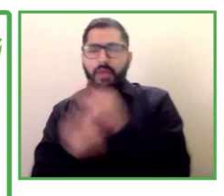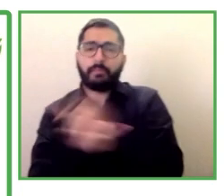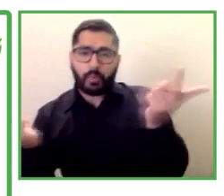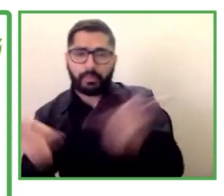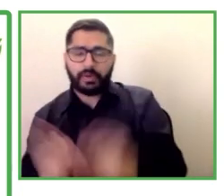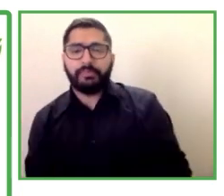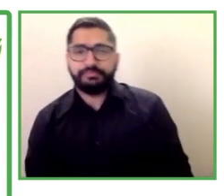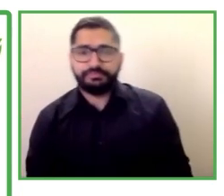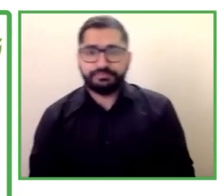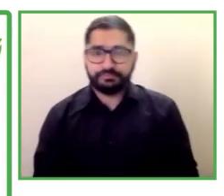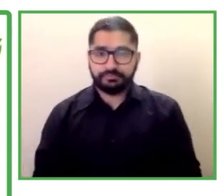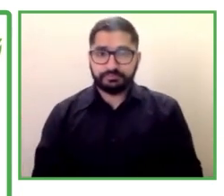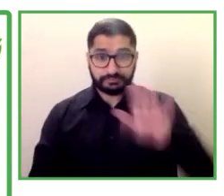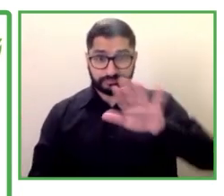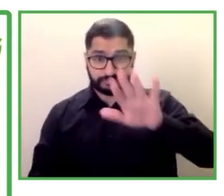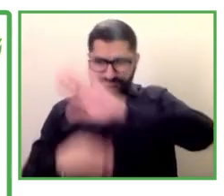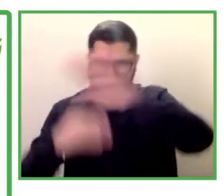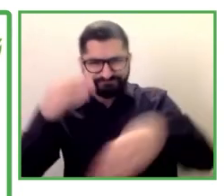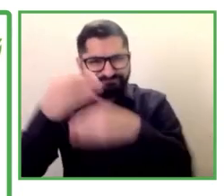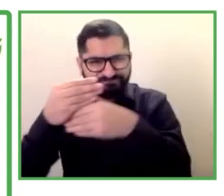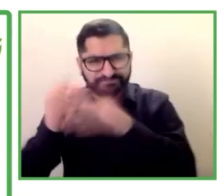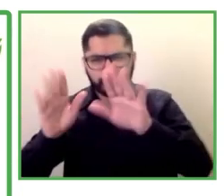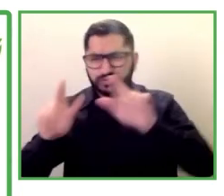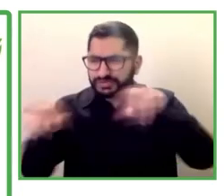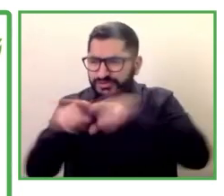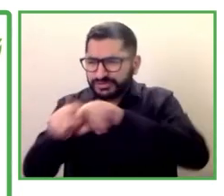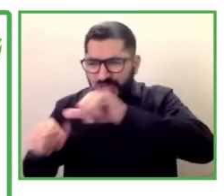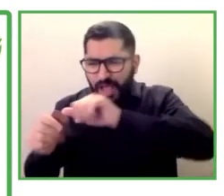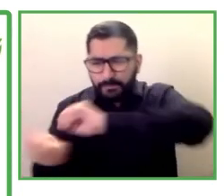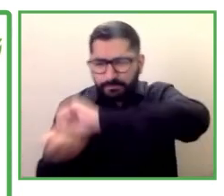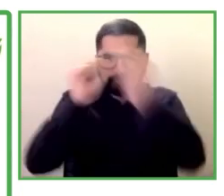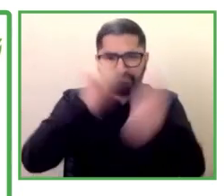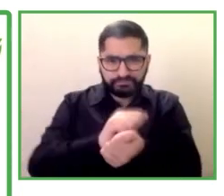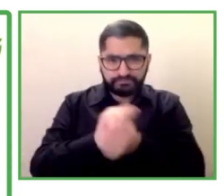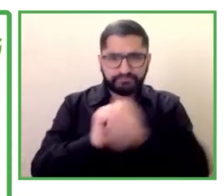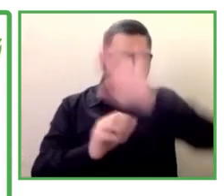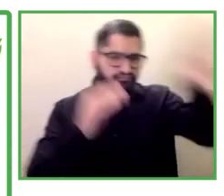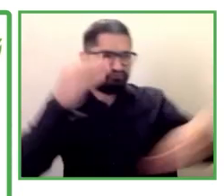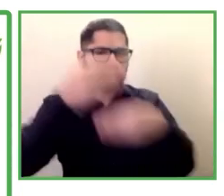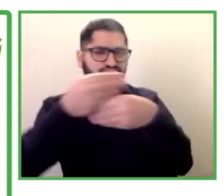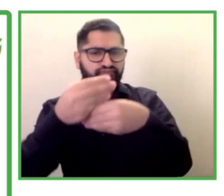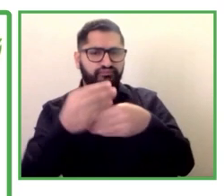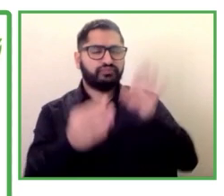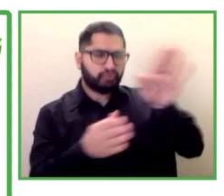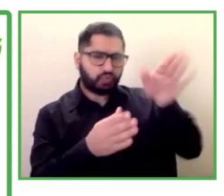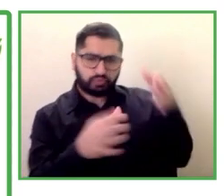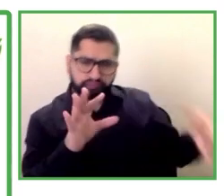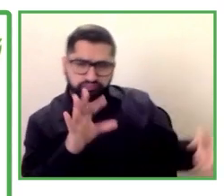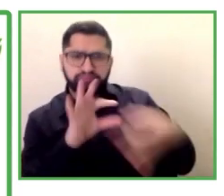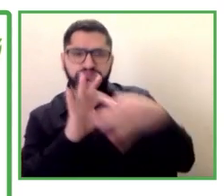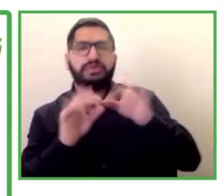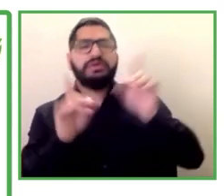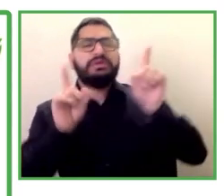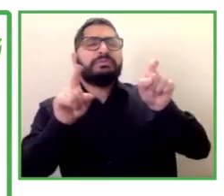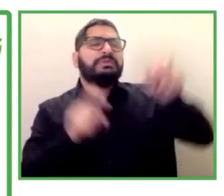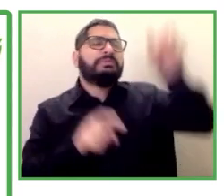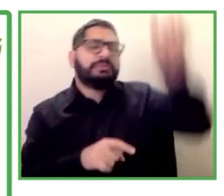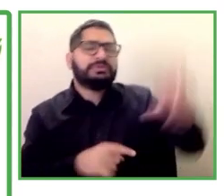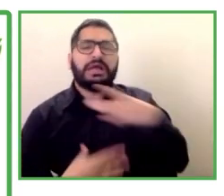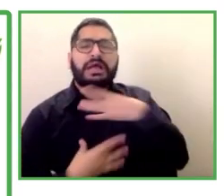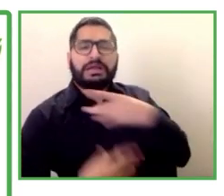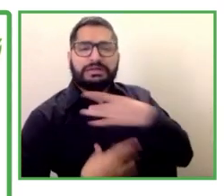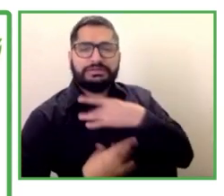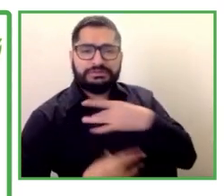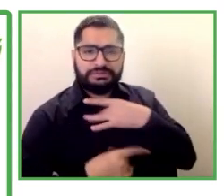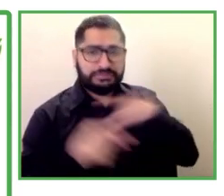para gobiernos locales y estatales de acuerdo a sus intereses y a necesidades de los actores ahora nuestro enfoque lleva